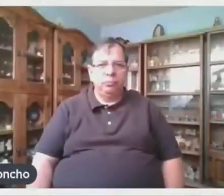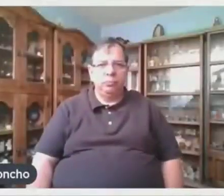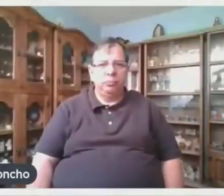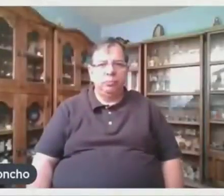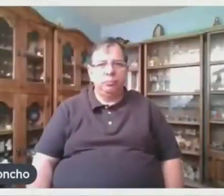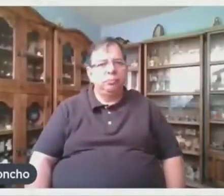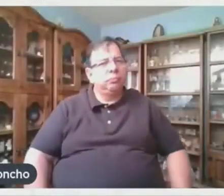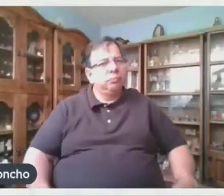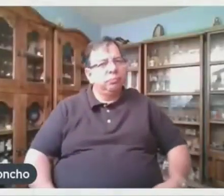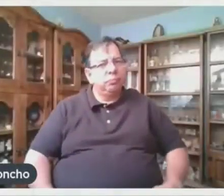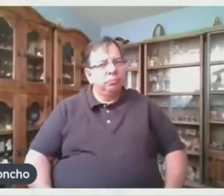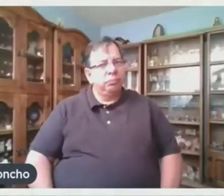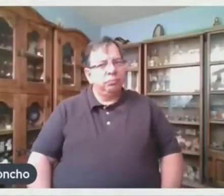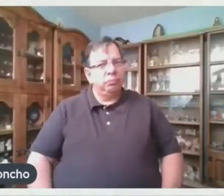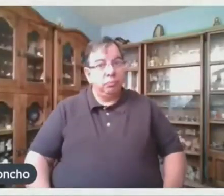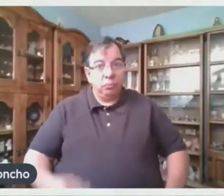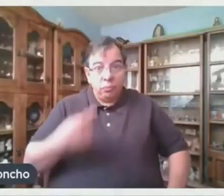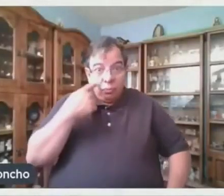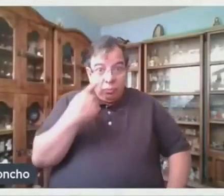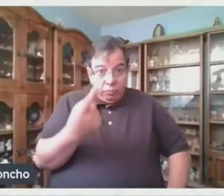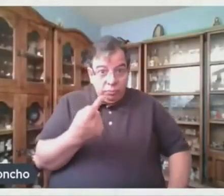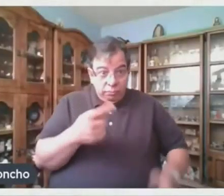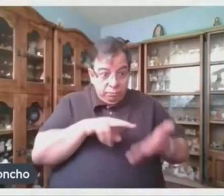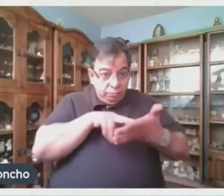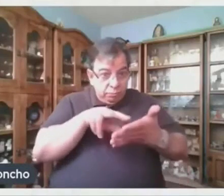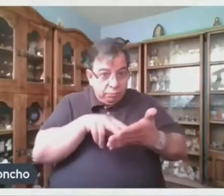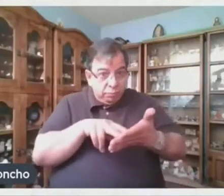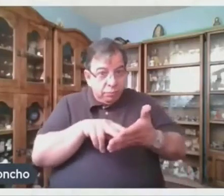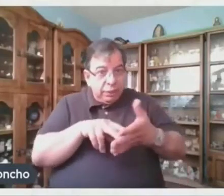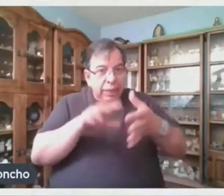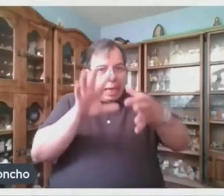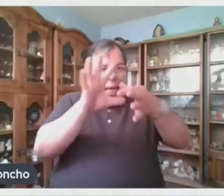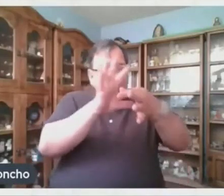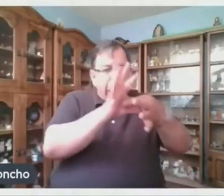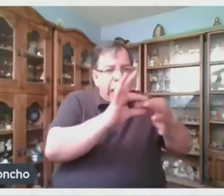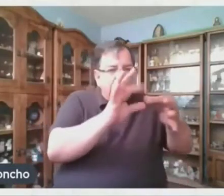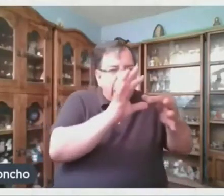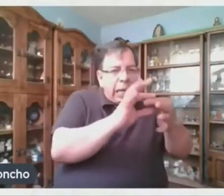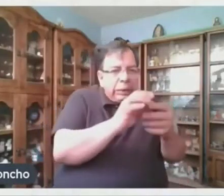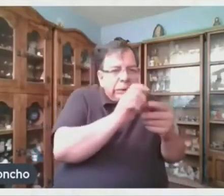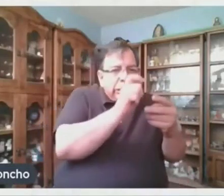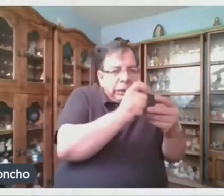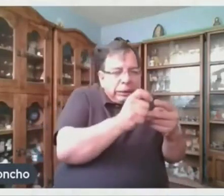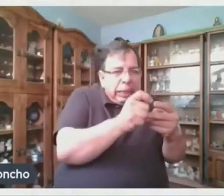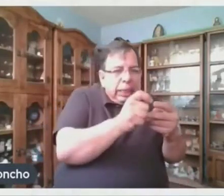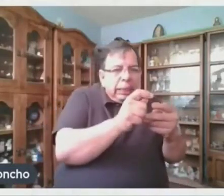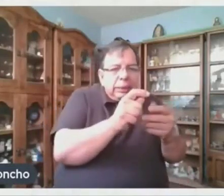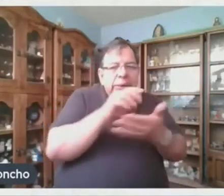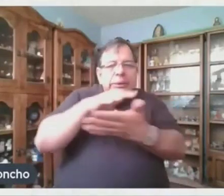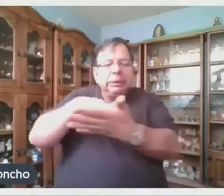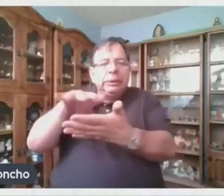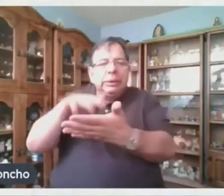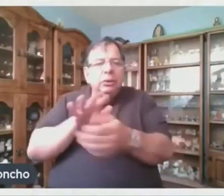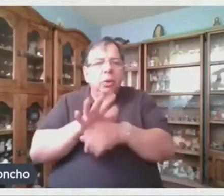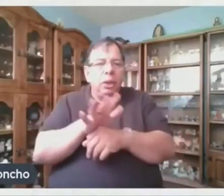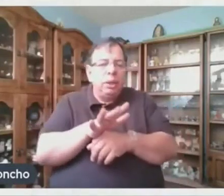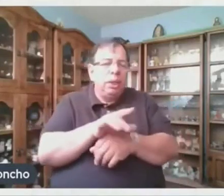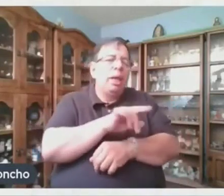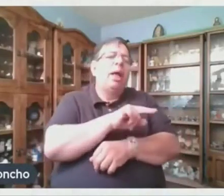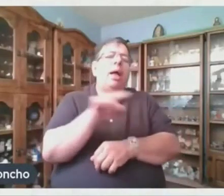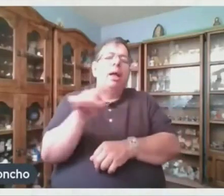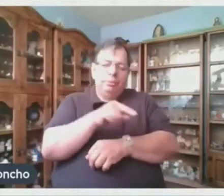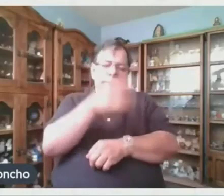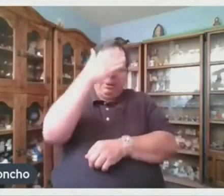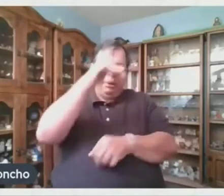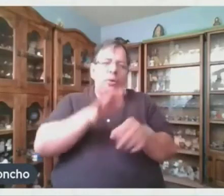Como ustedes observan, aquí nos están dando una definición de un tipo de texto Pero ustedes ya saben de cuál se